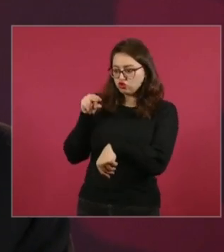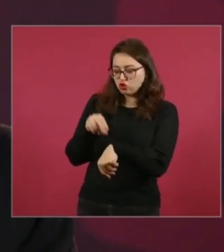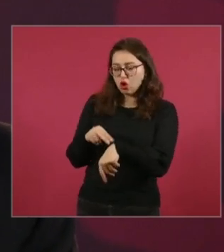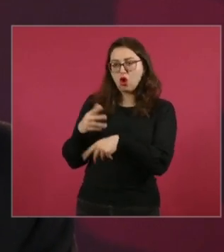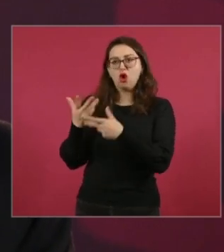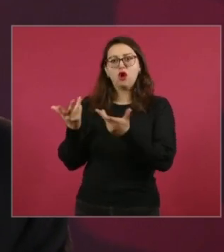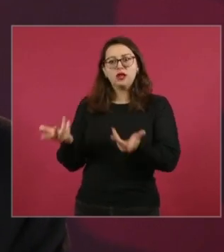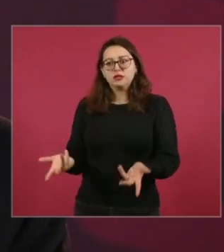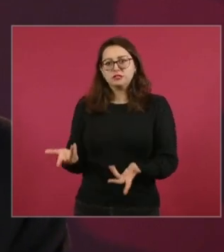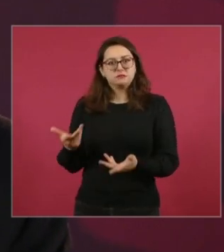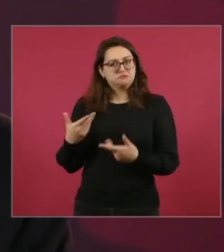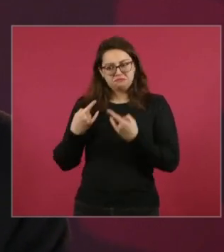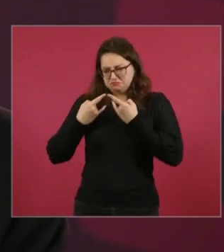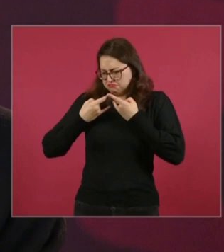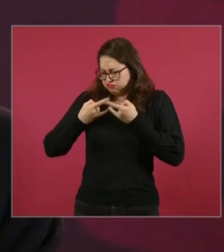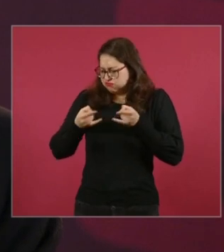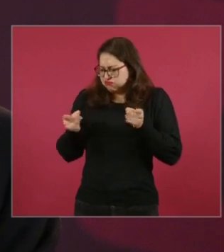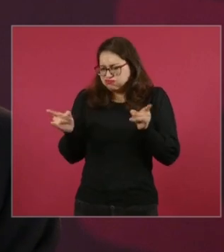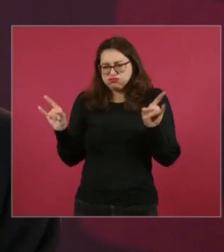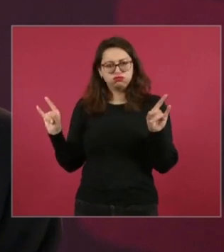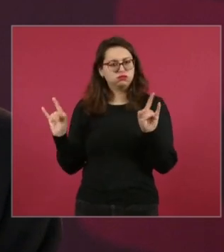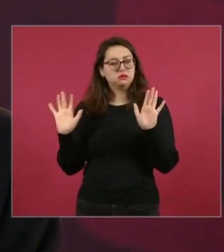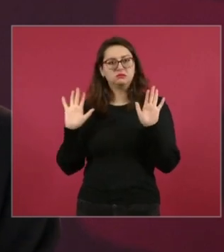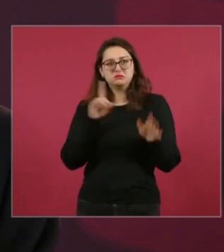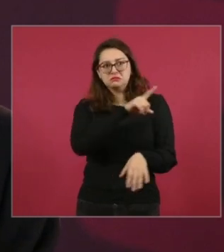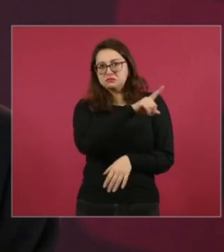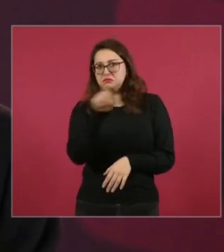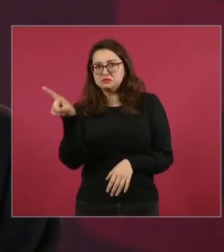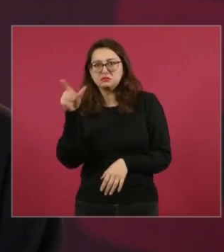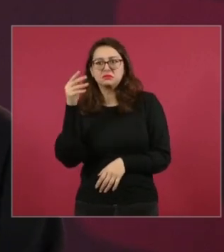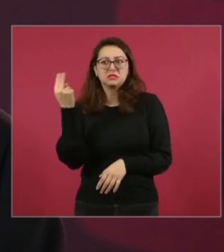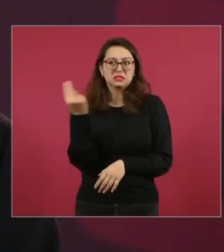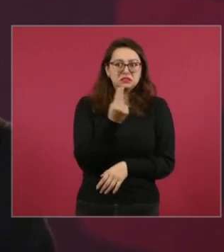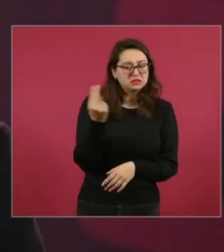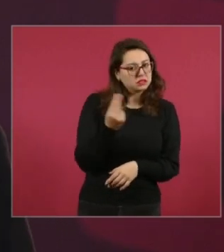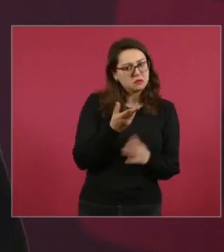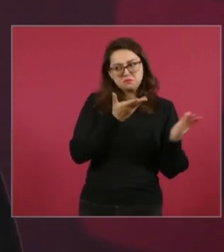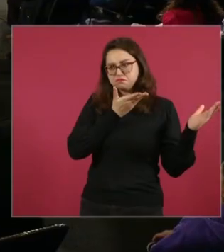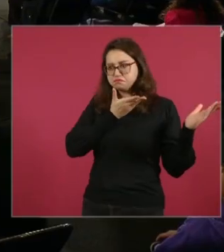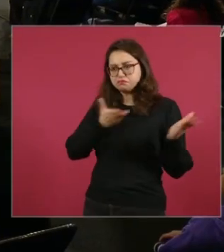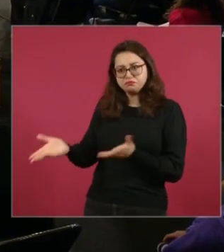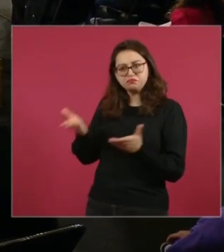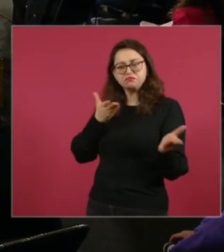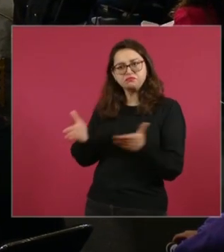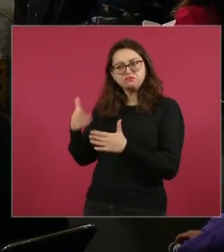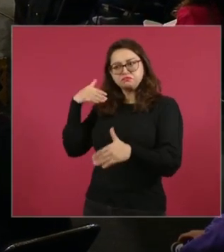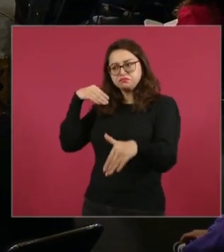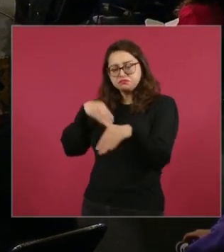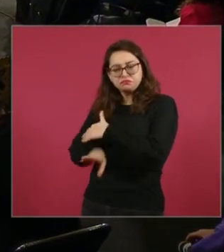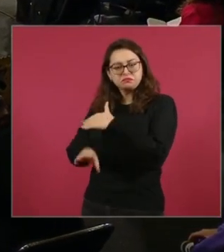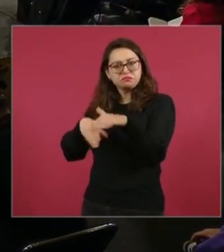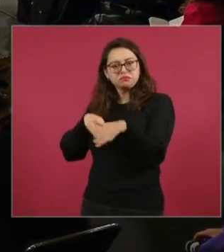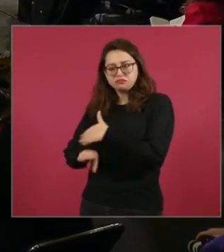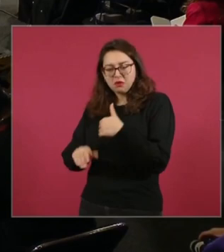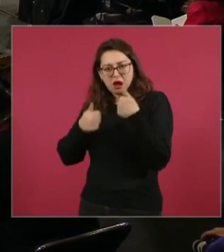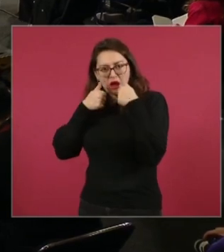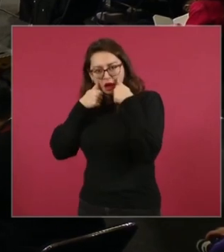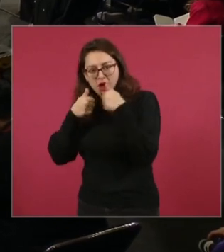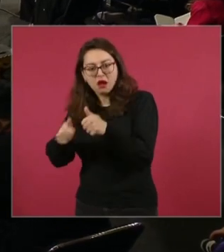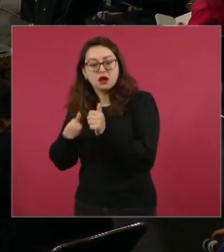todo el que lo necesitaba en esos momentos tan difíciles.